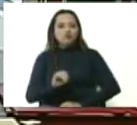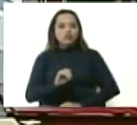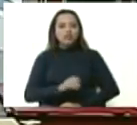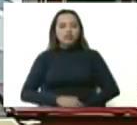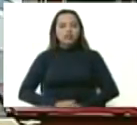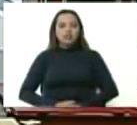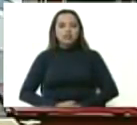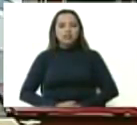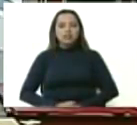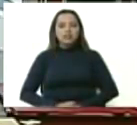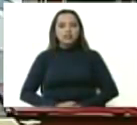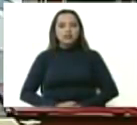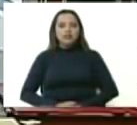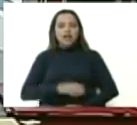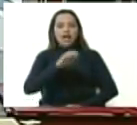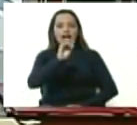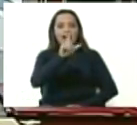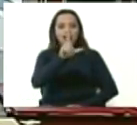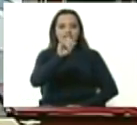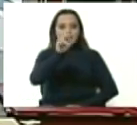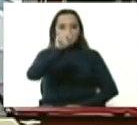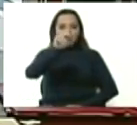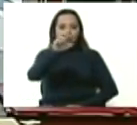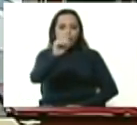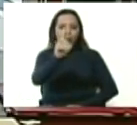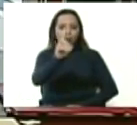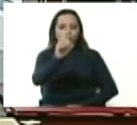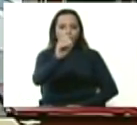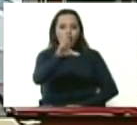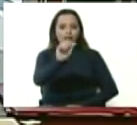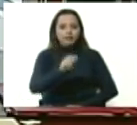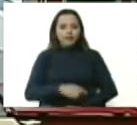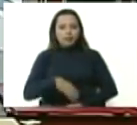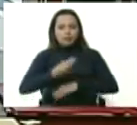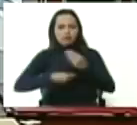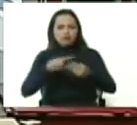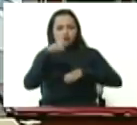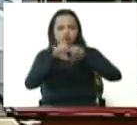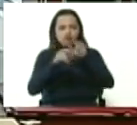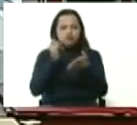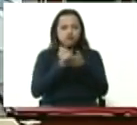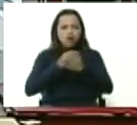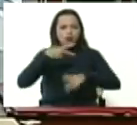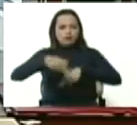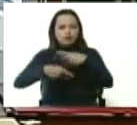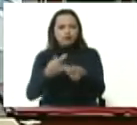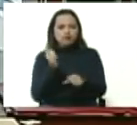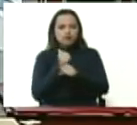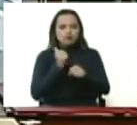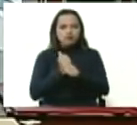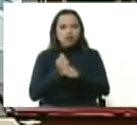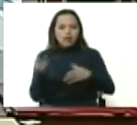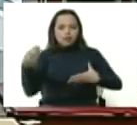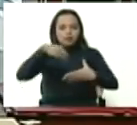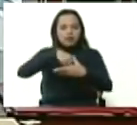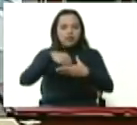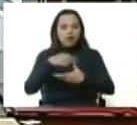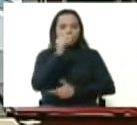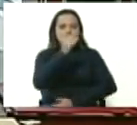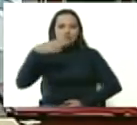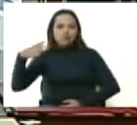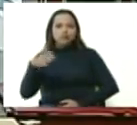Alindoka vamos a hacer una inspección del proceso de producción y empaquetado de arroz